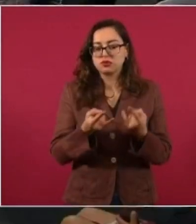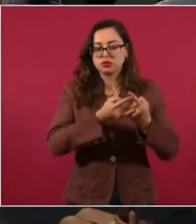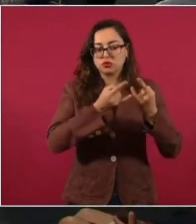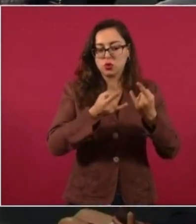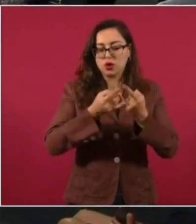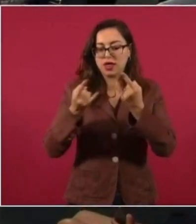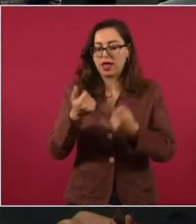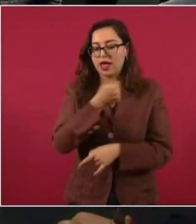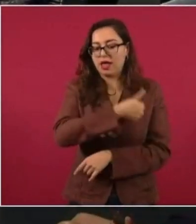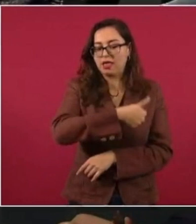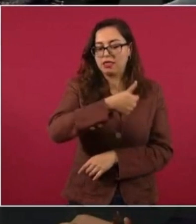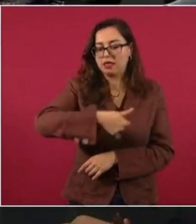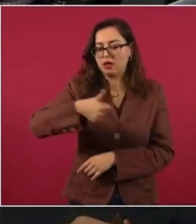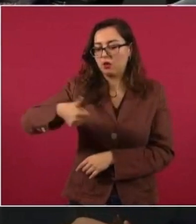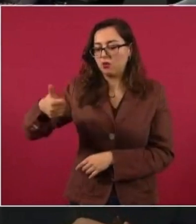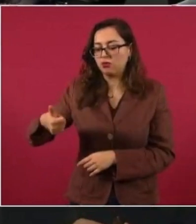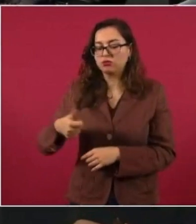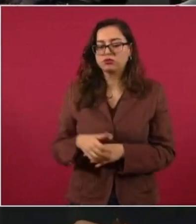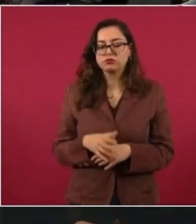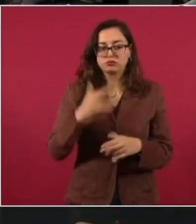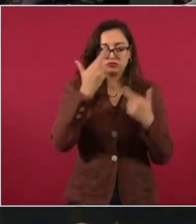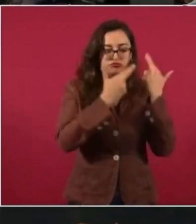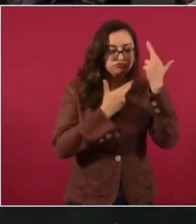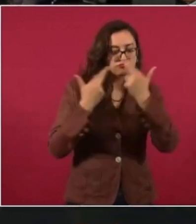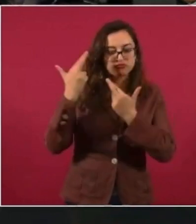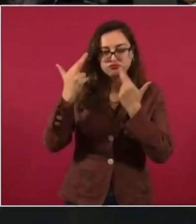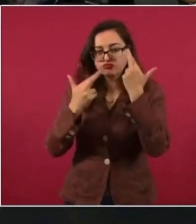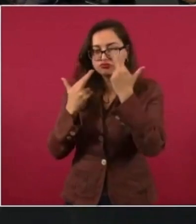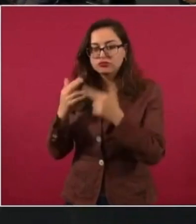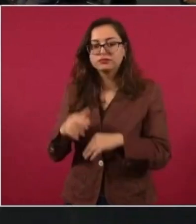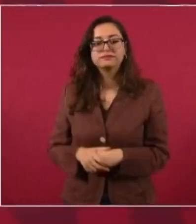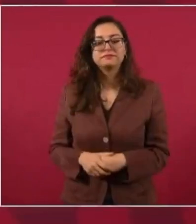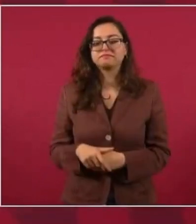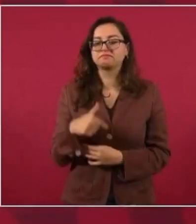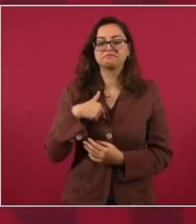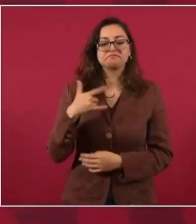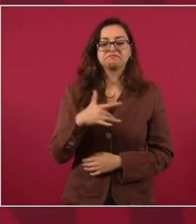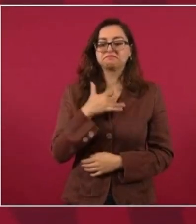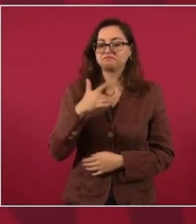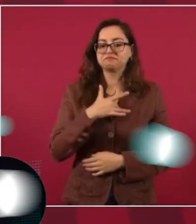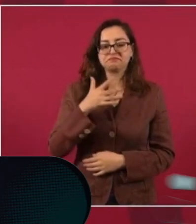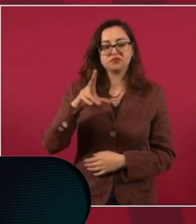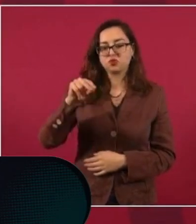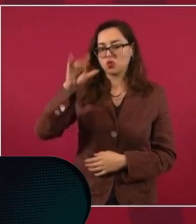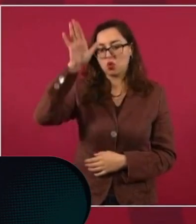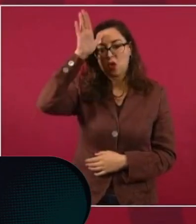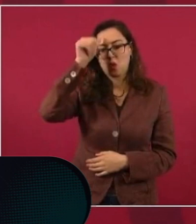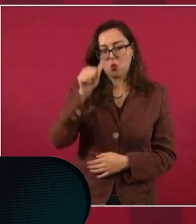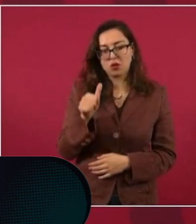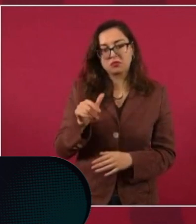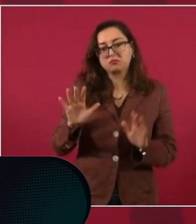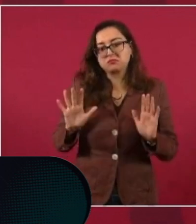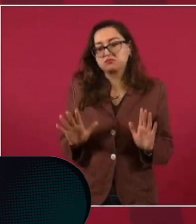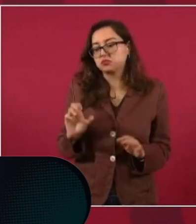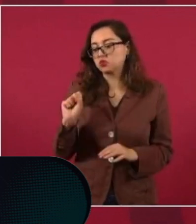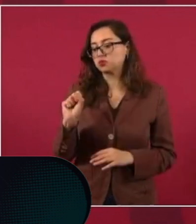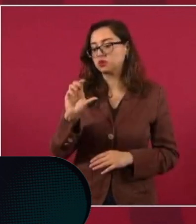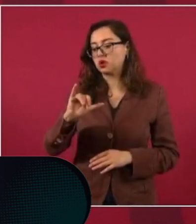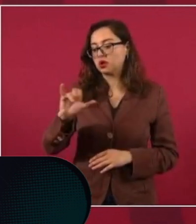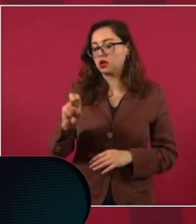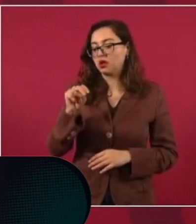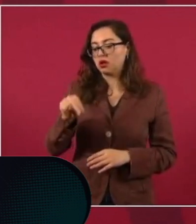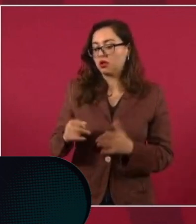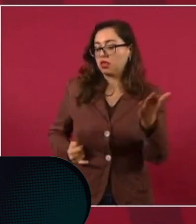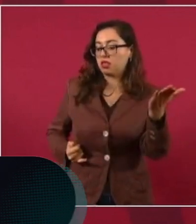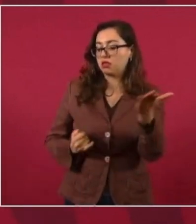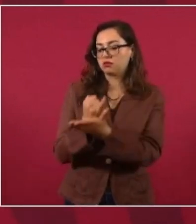yo no estoy de acuerdo con eso, desde luego somos respetuosos de lo que decida la Suprema Corte,